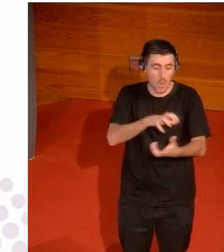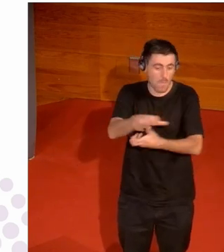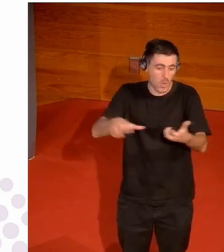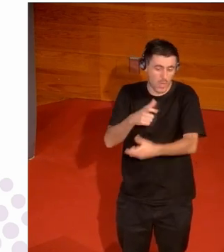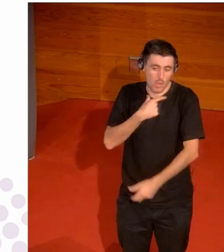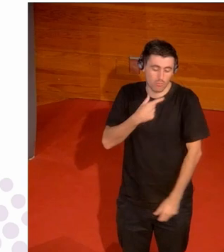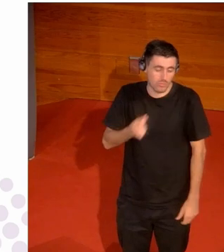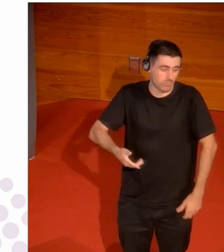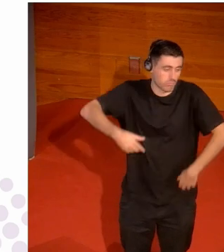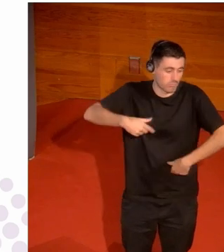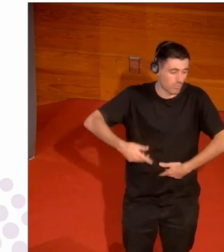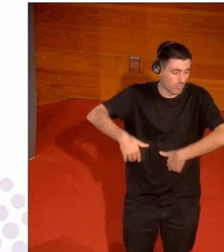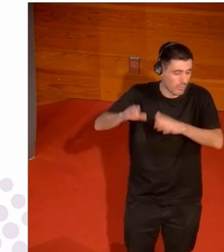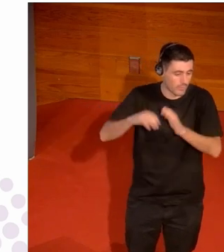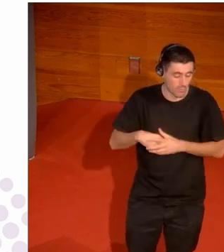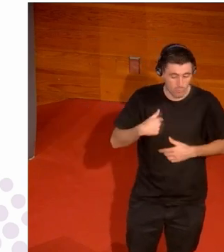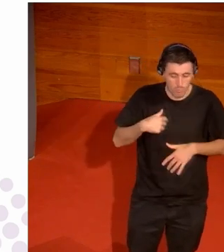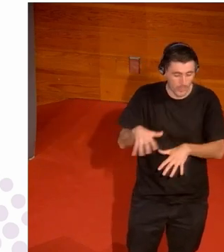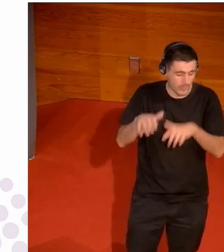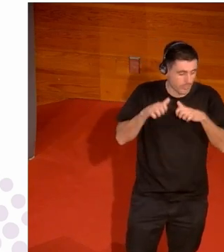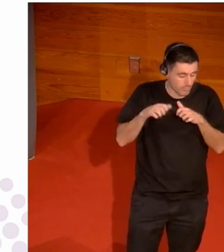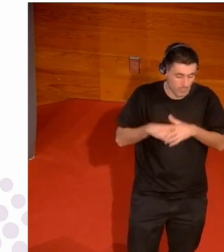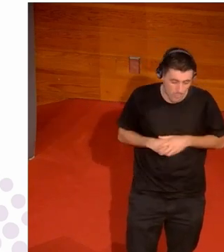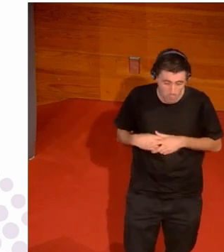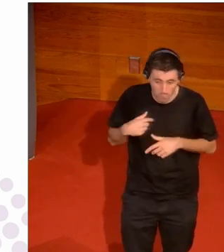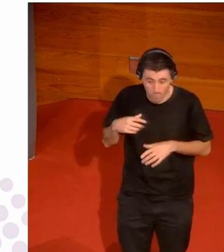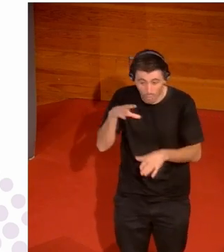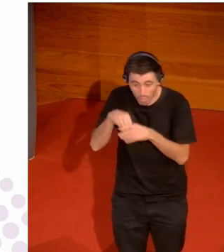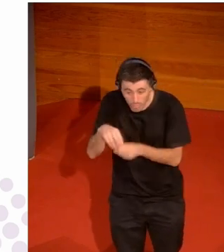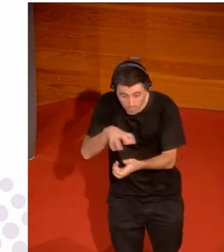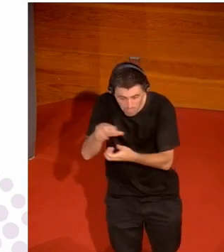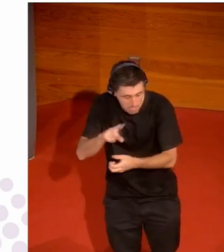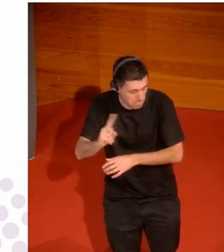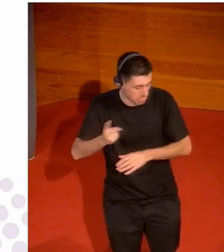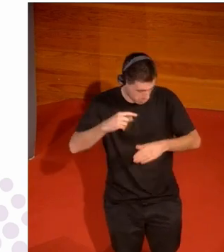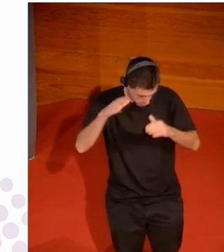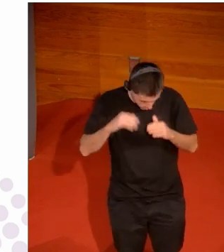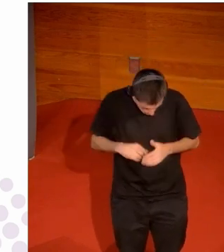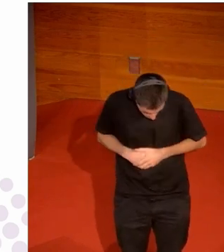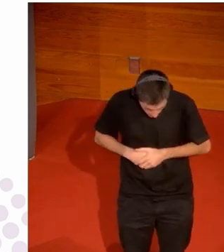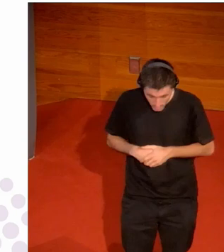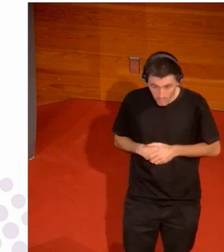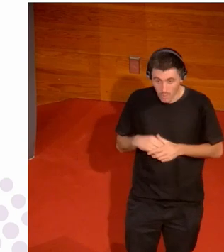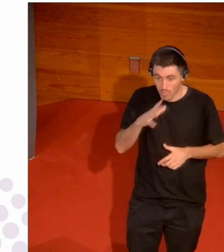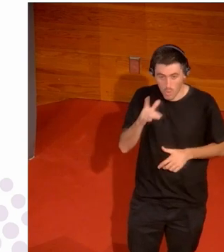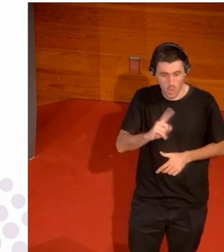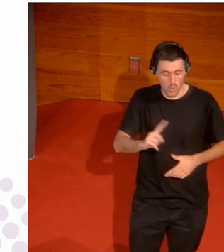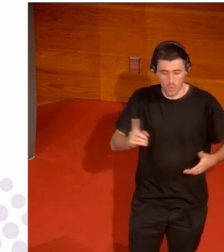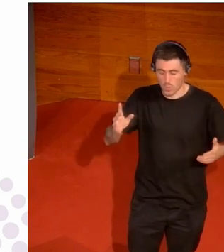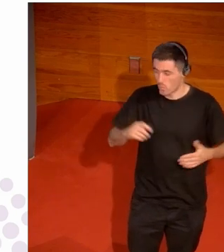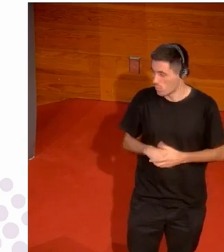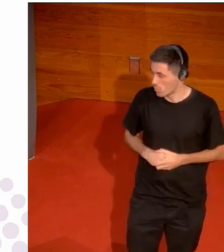pues venga vamos a pelear no digo pues conmigo no contéis ya te digo yo que no me meto que no que no me meto yo en ese charco porque no porque